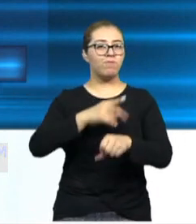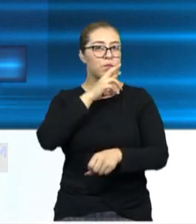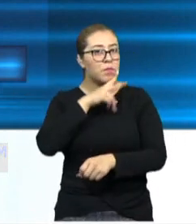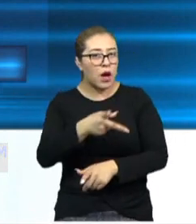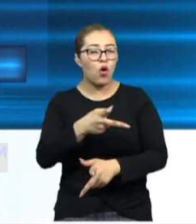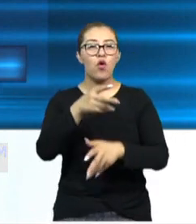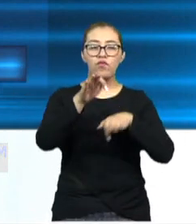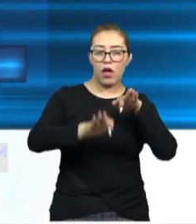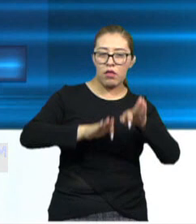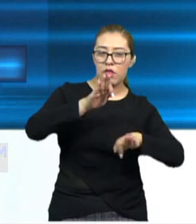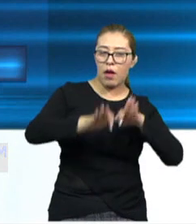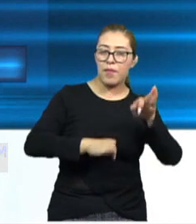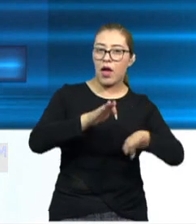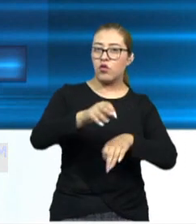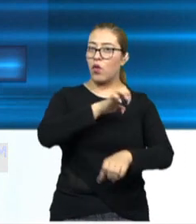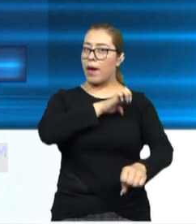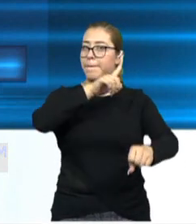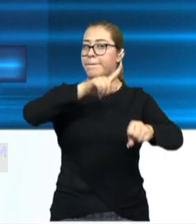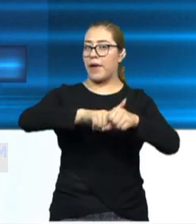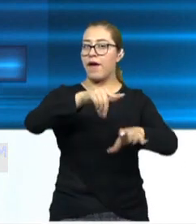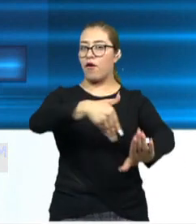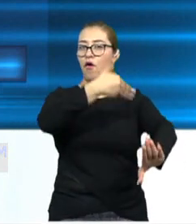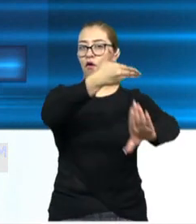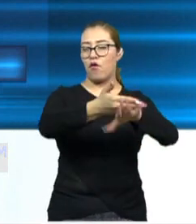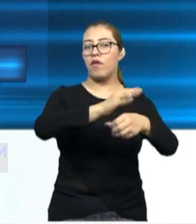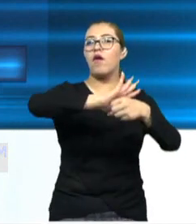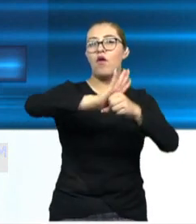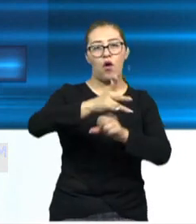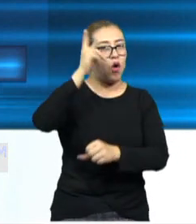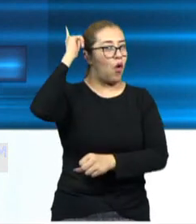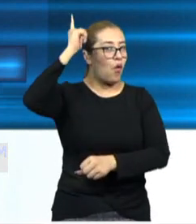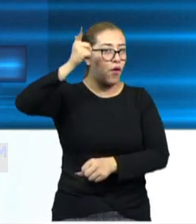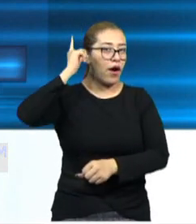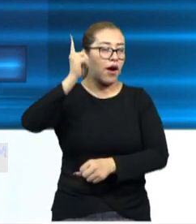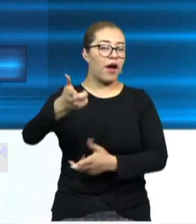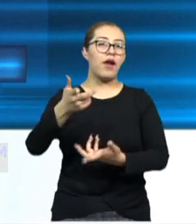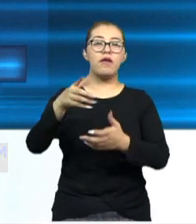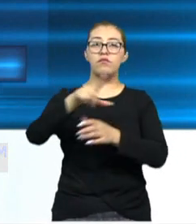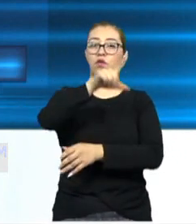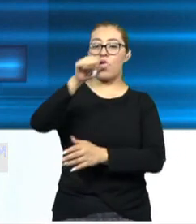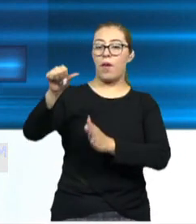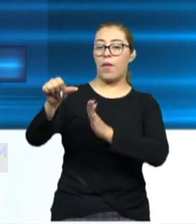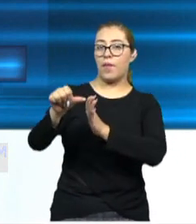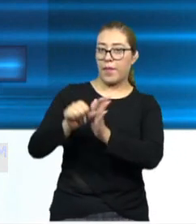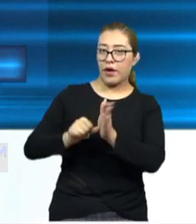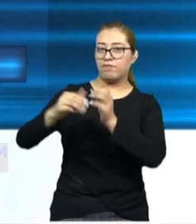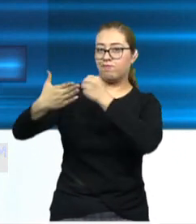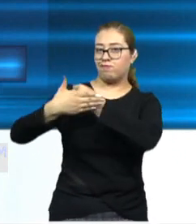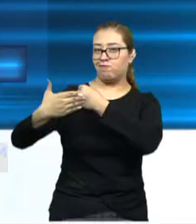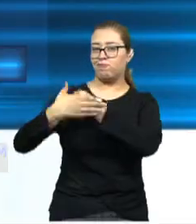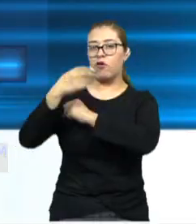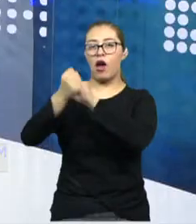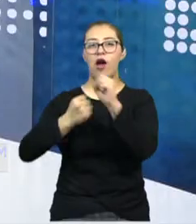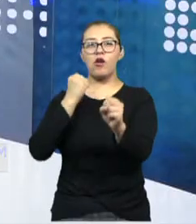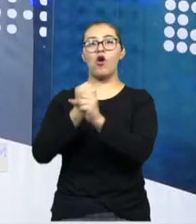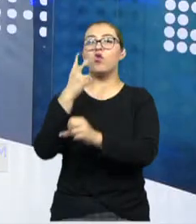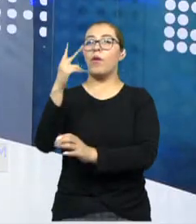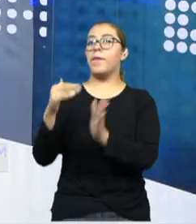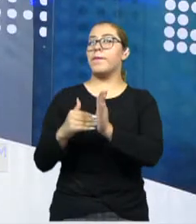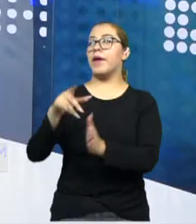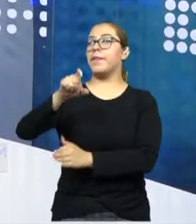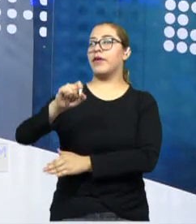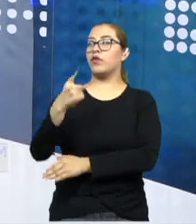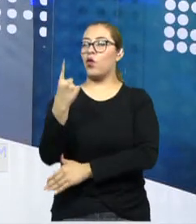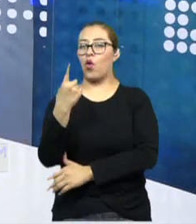tratamientos o tratamiento específico y también por qué no en unos cuantos meses o el próximo año con una vacuna que sea